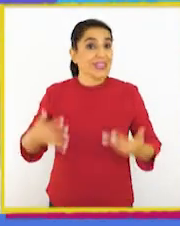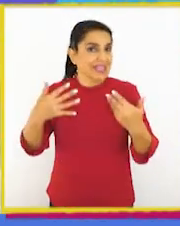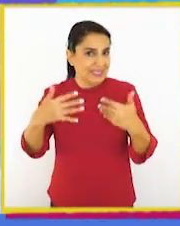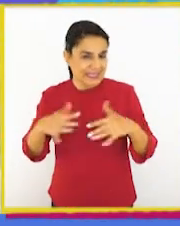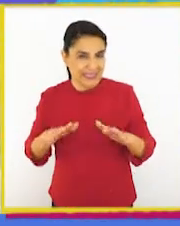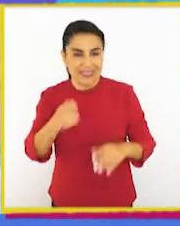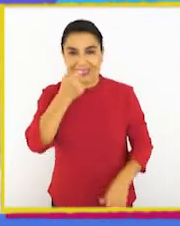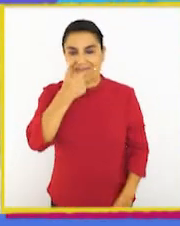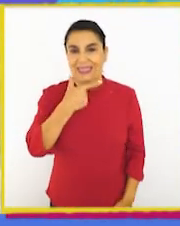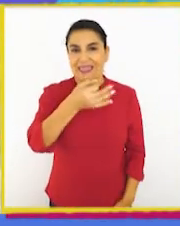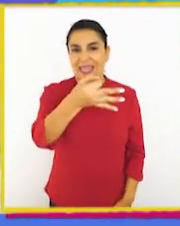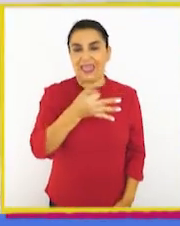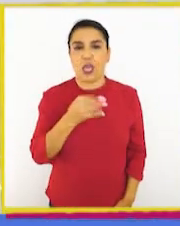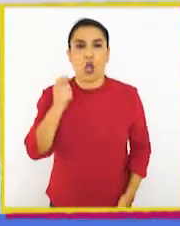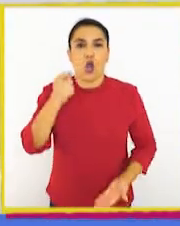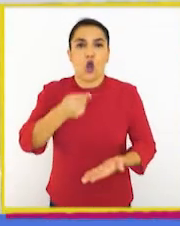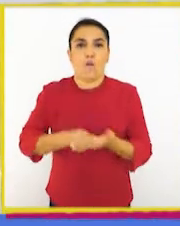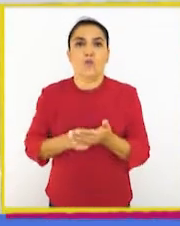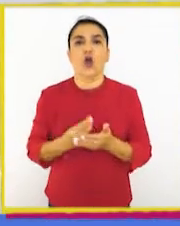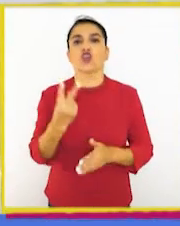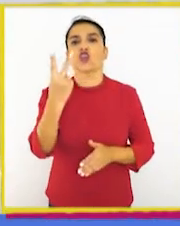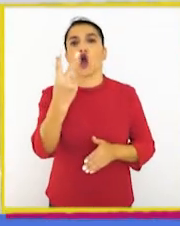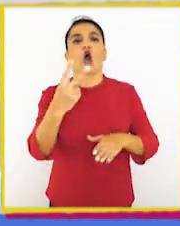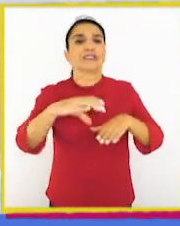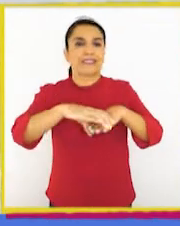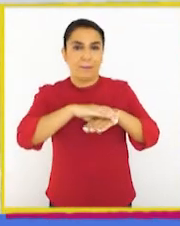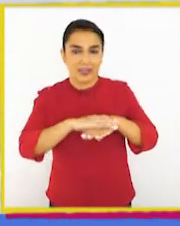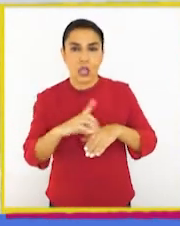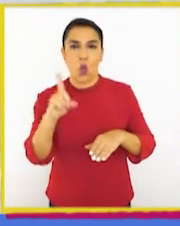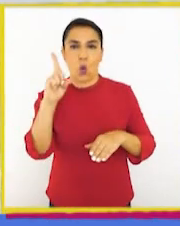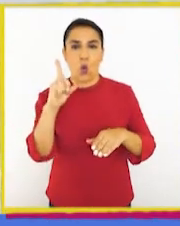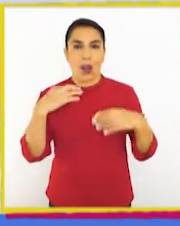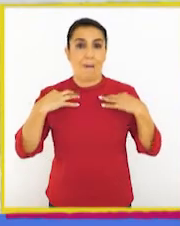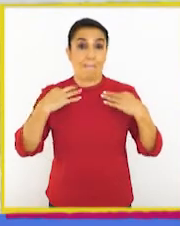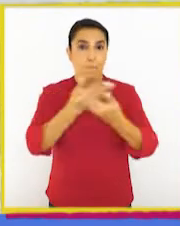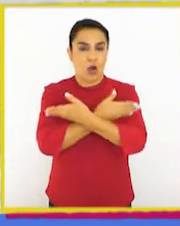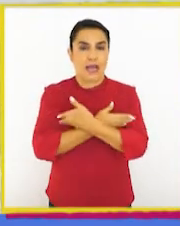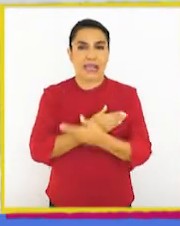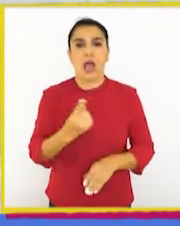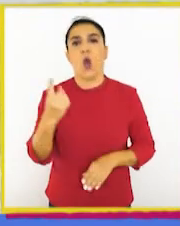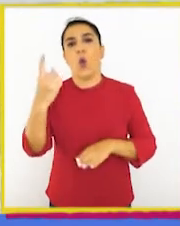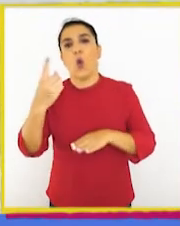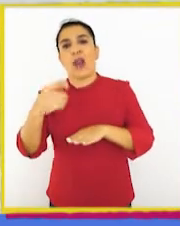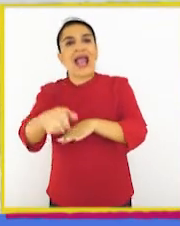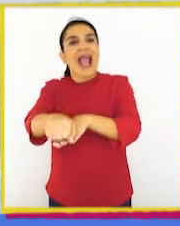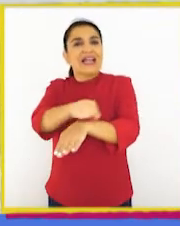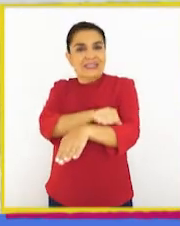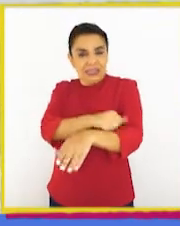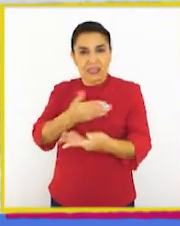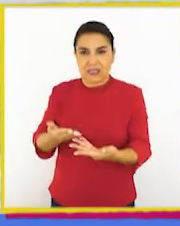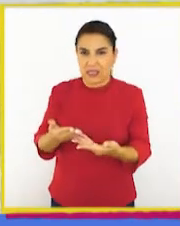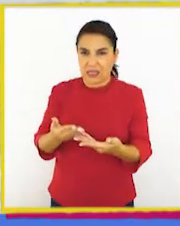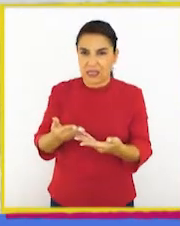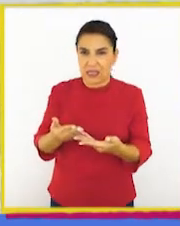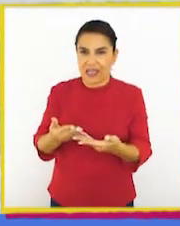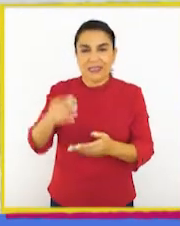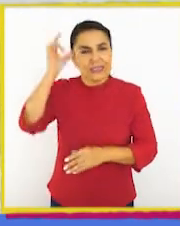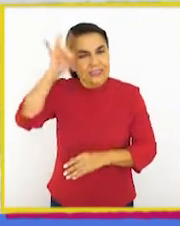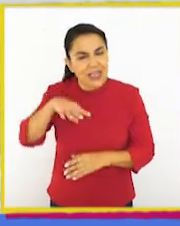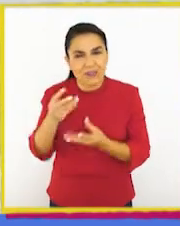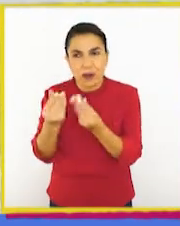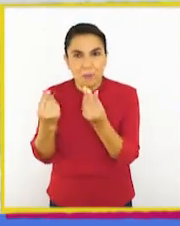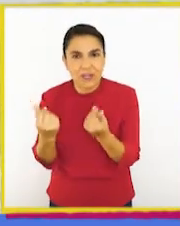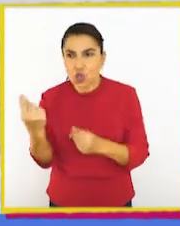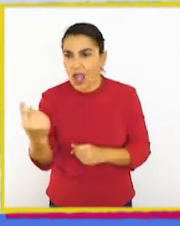Ya, Chester me contó que se compró dos pares de zapatillas, una epolera y un par de calcetines. ¿Les parece que averiguemos el